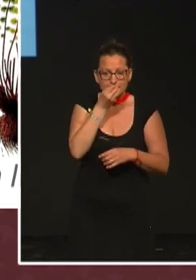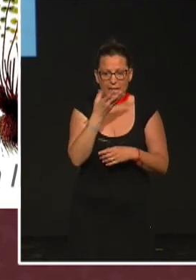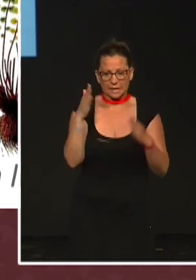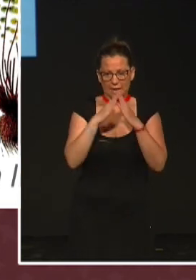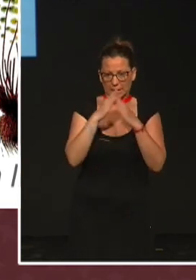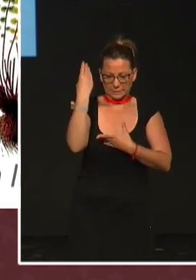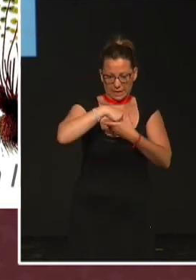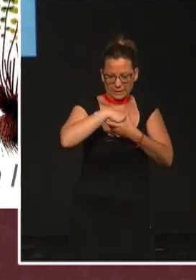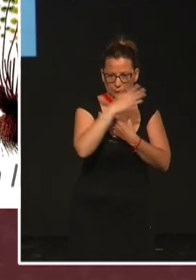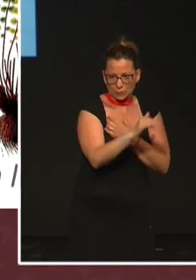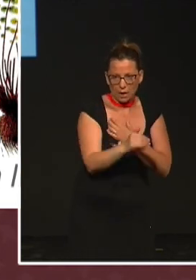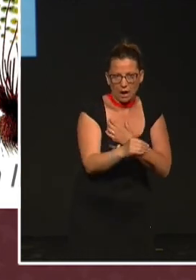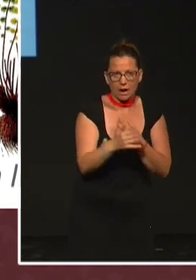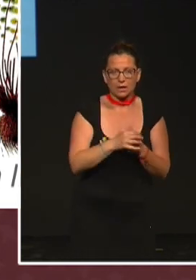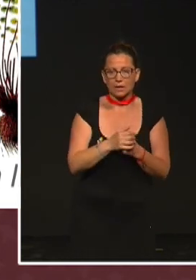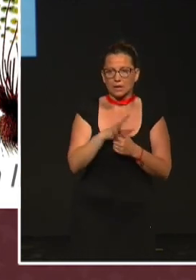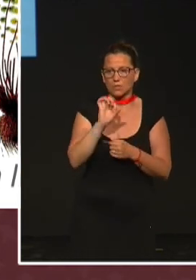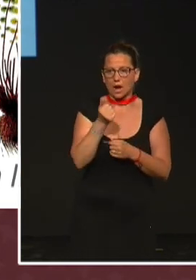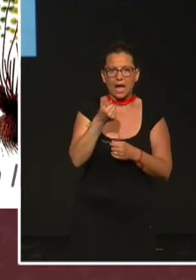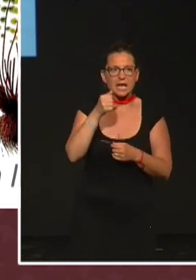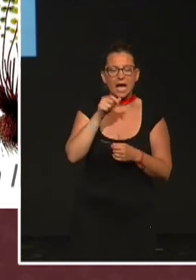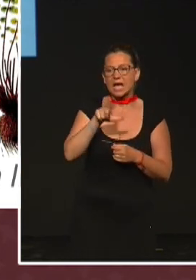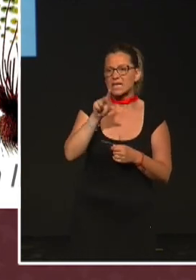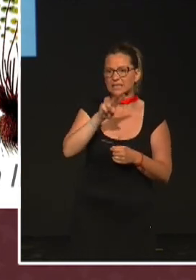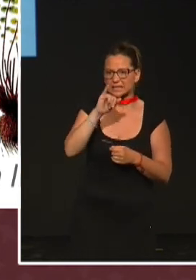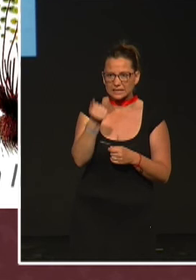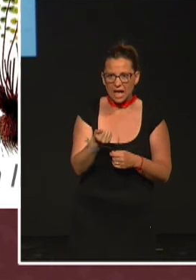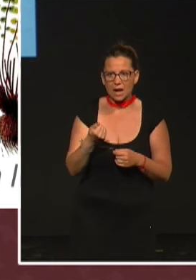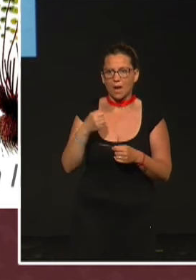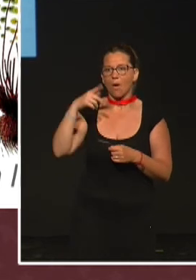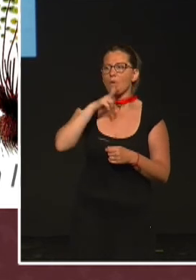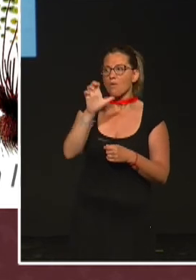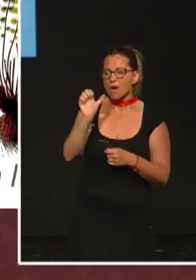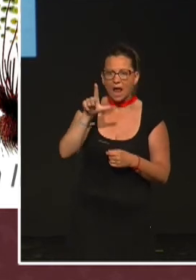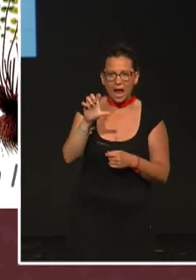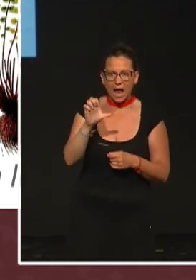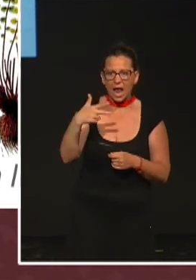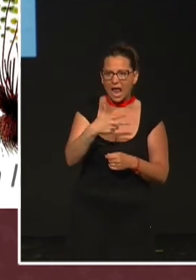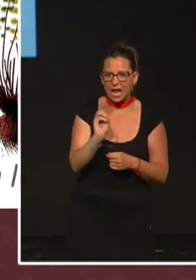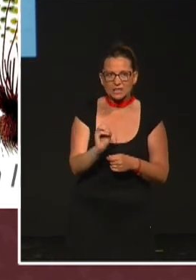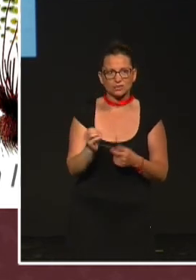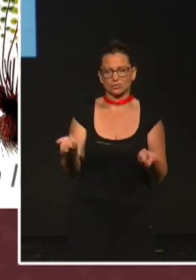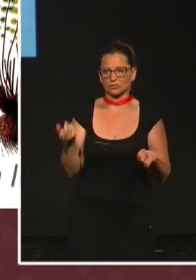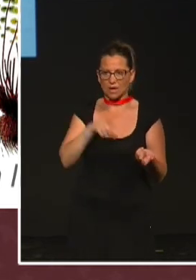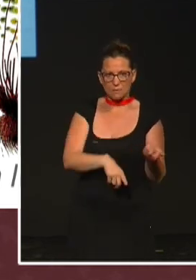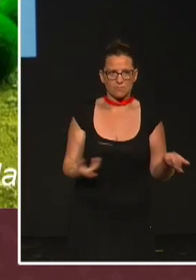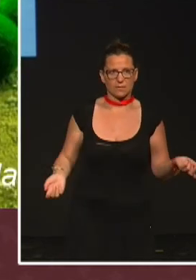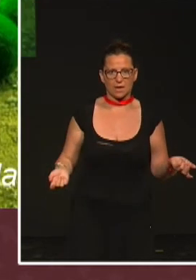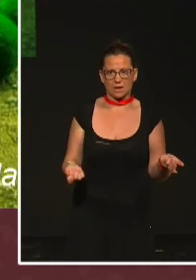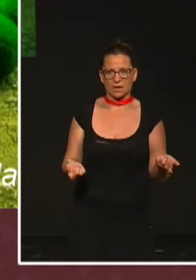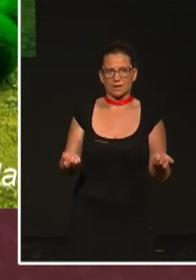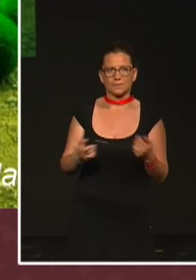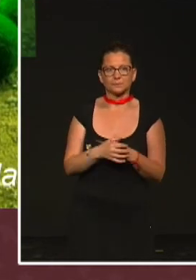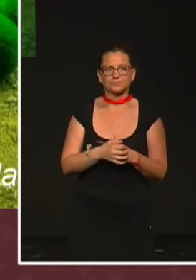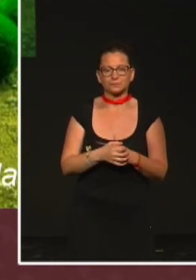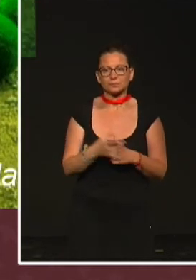un filodendro, una salvia aromática, un helecho. Hay un género completo llamado Lignea, con 48 especies.